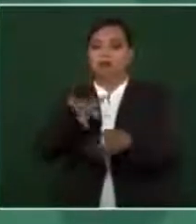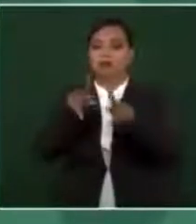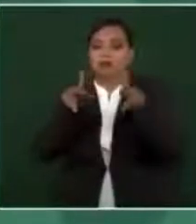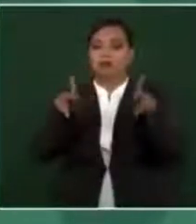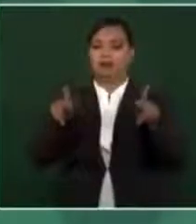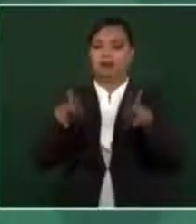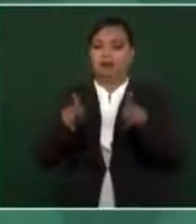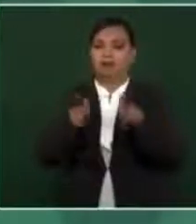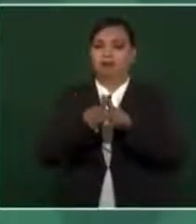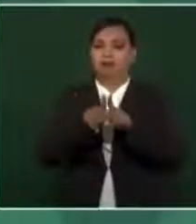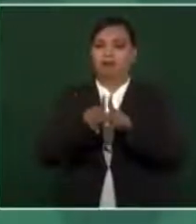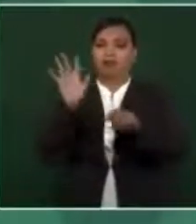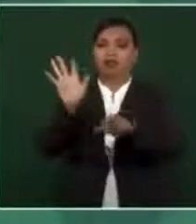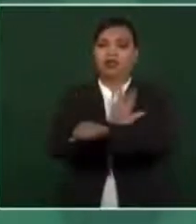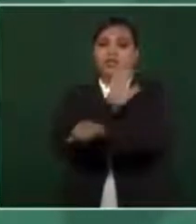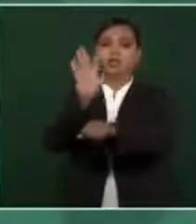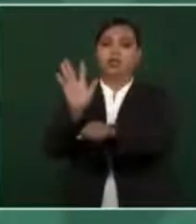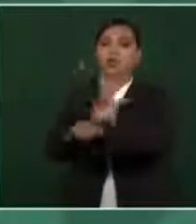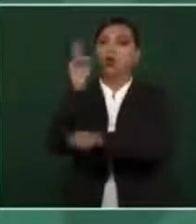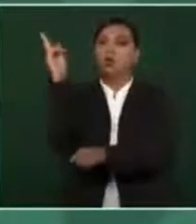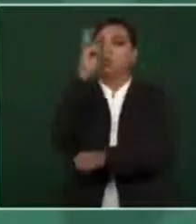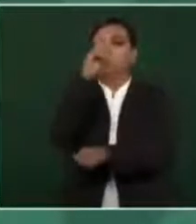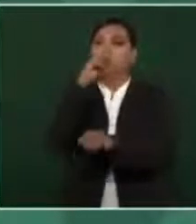eólica, solar,